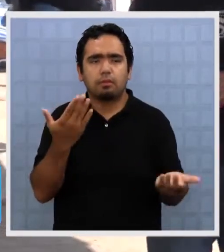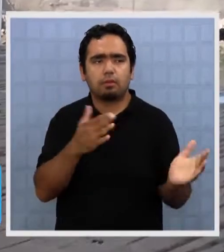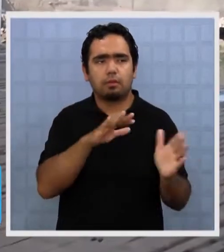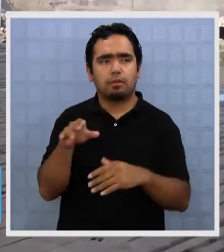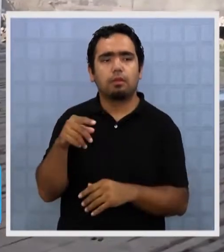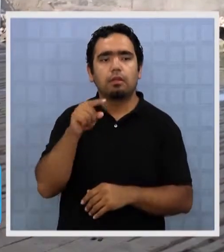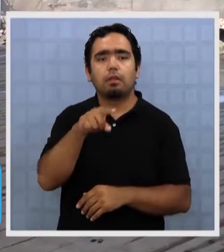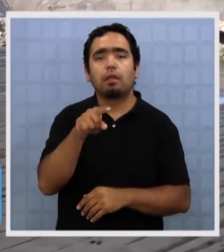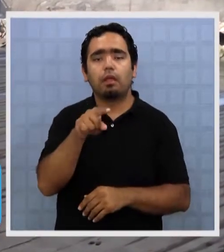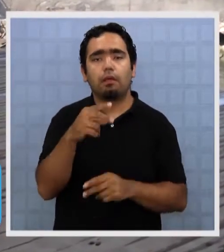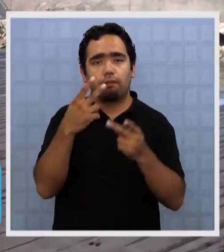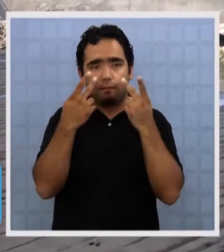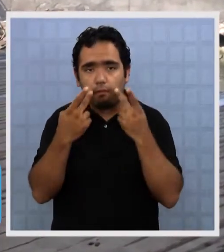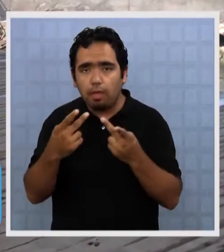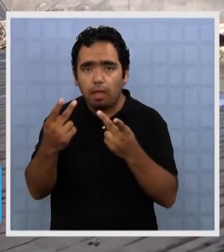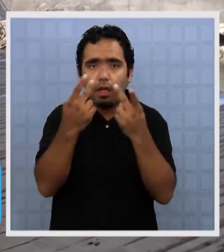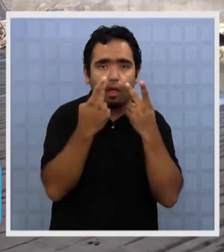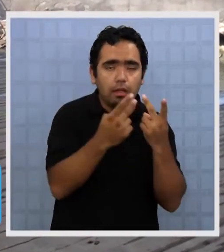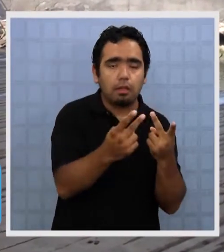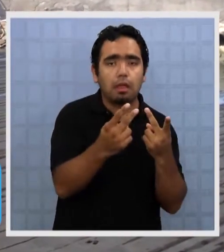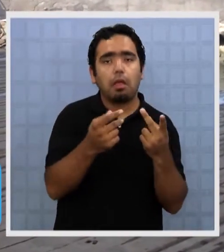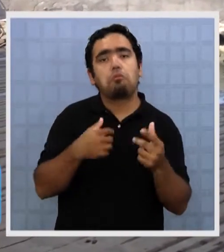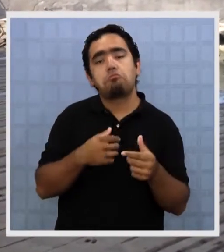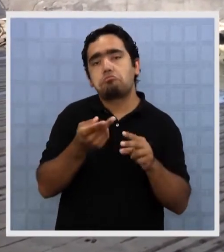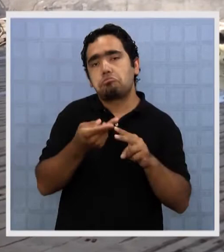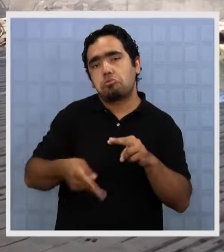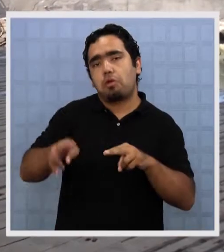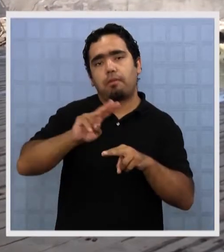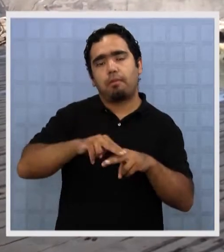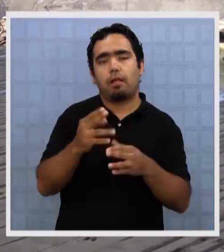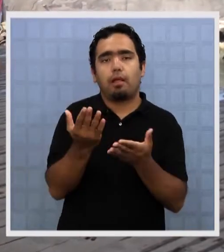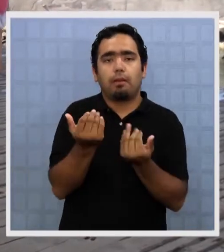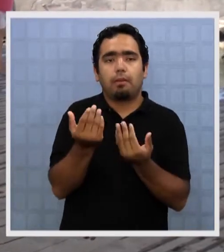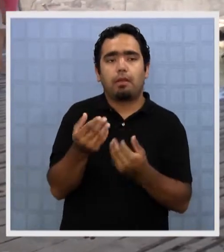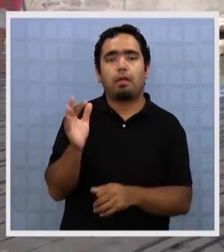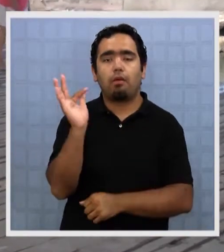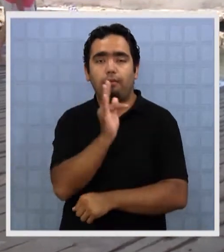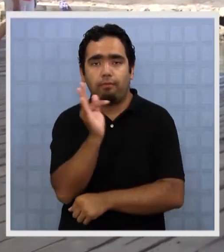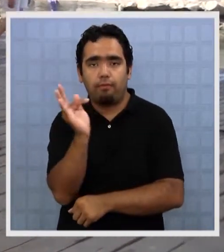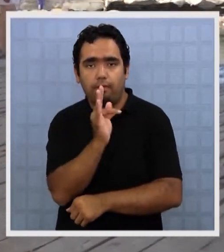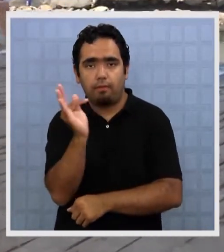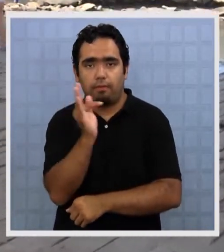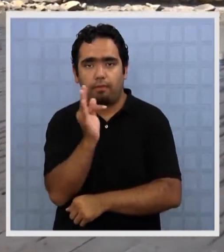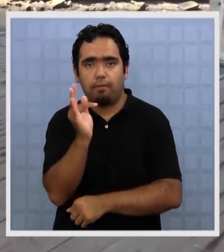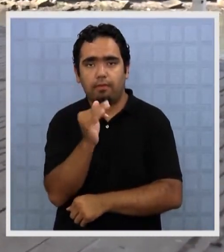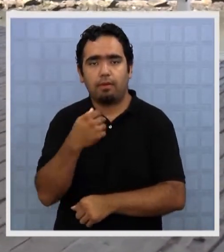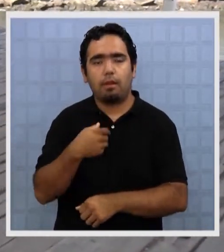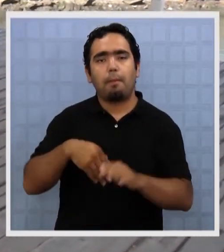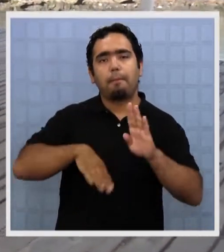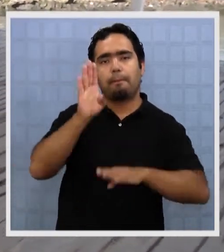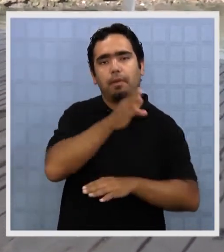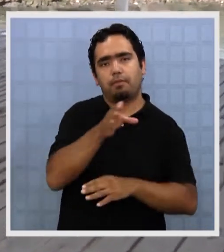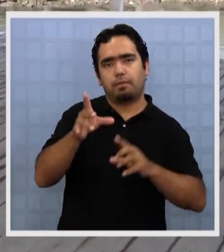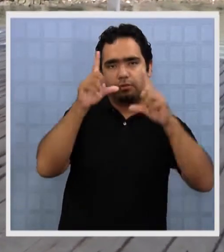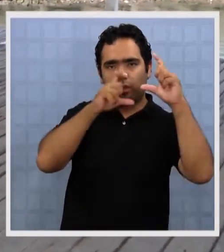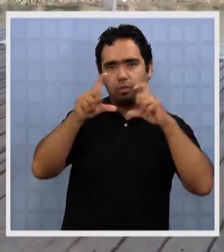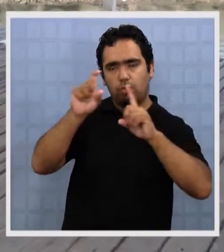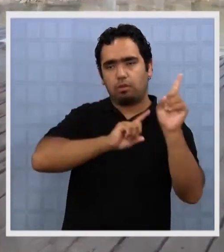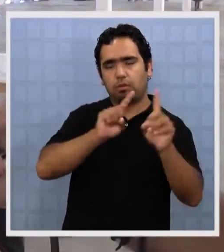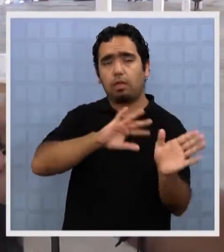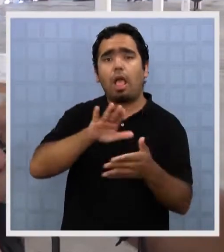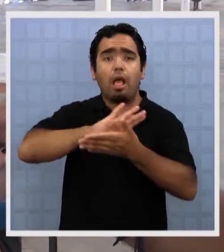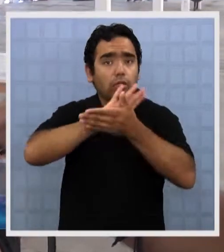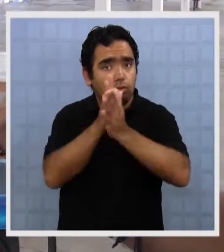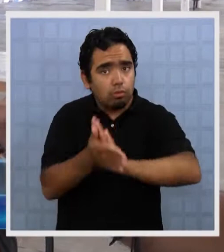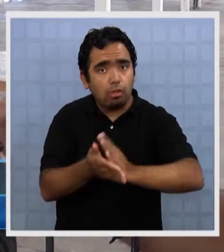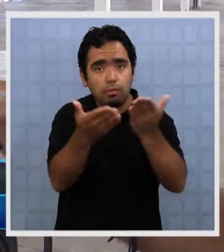crudo. Por lo que el trayecto de estos viajes se realiza con normalidad, a la espera de que en febrero lleguen más turistas. A todos